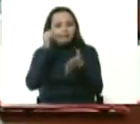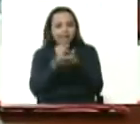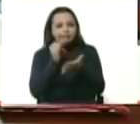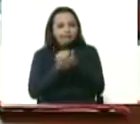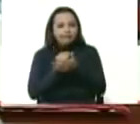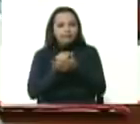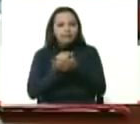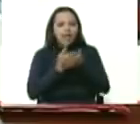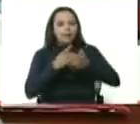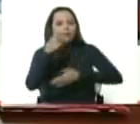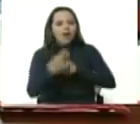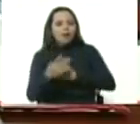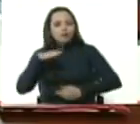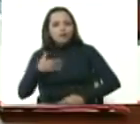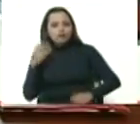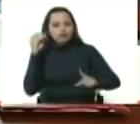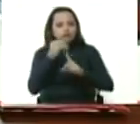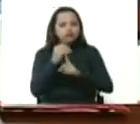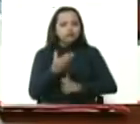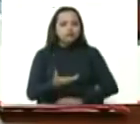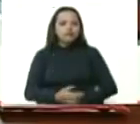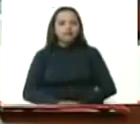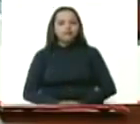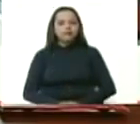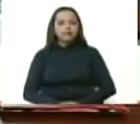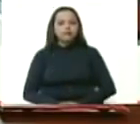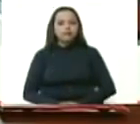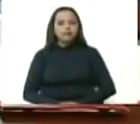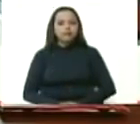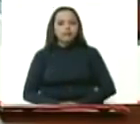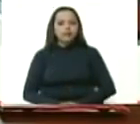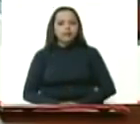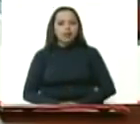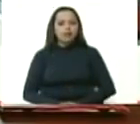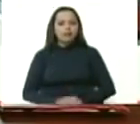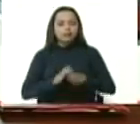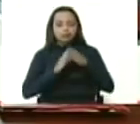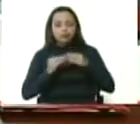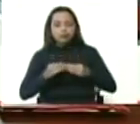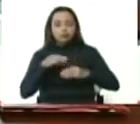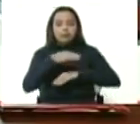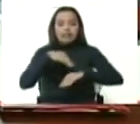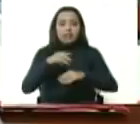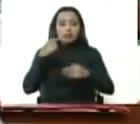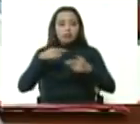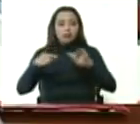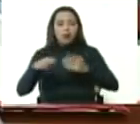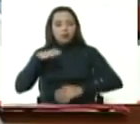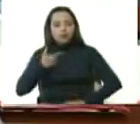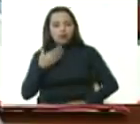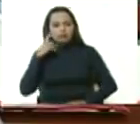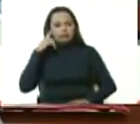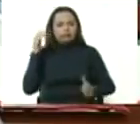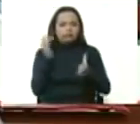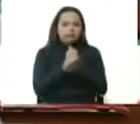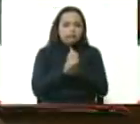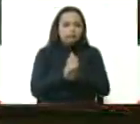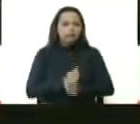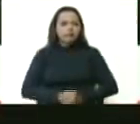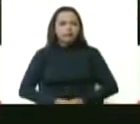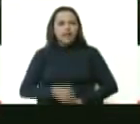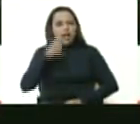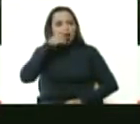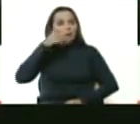plan para llegar la altellería compañero castro soteldo dante rivas llegar llegar al